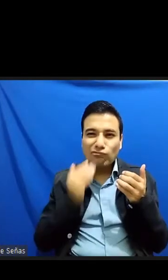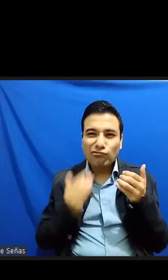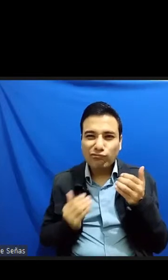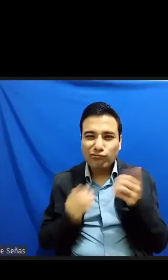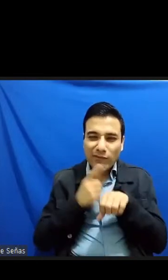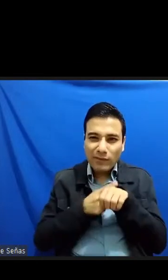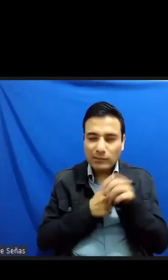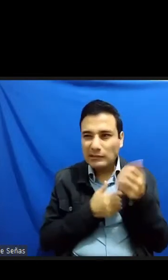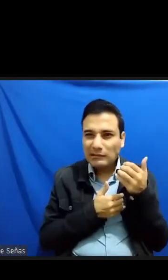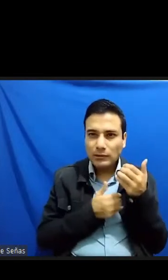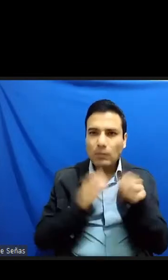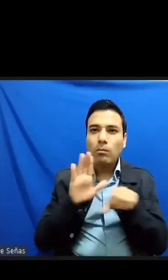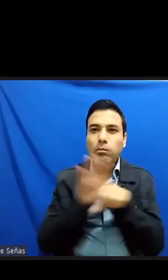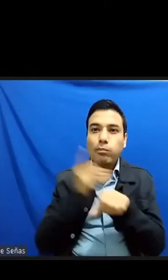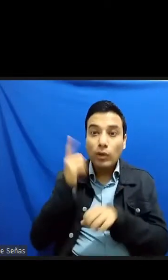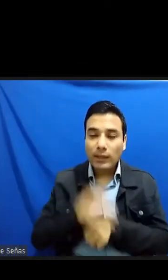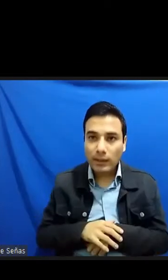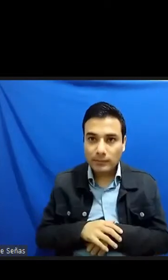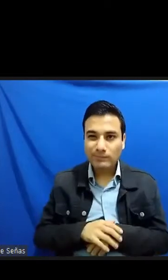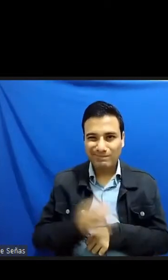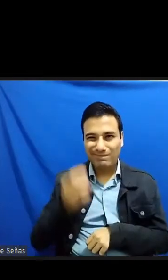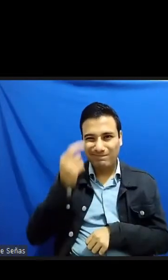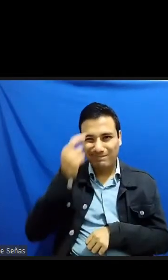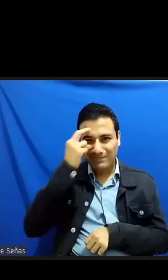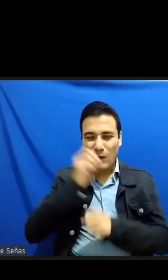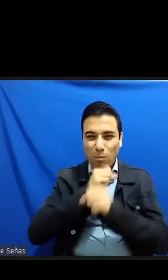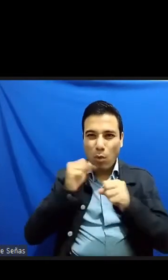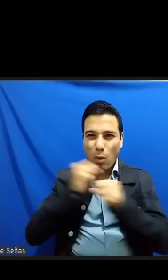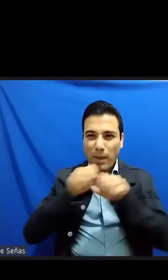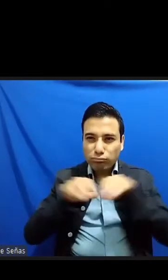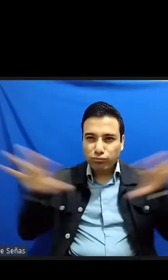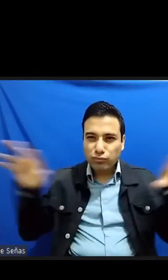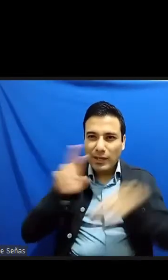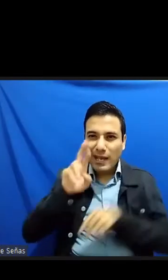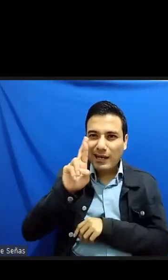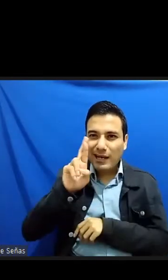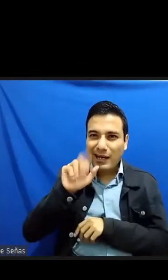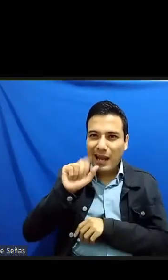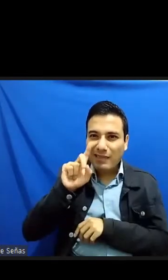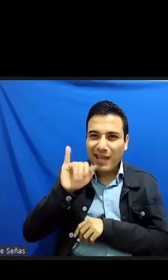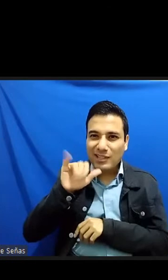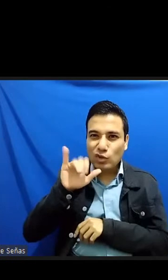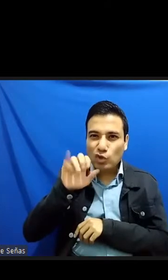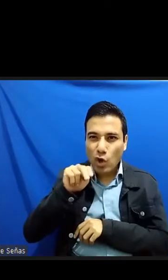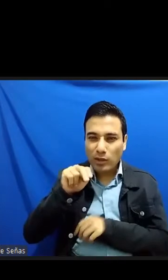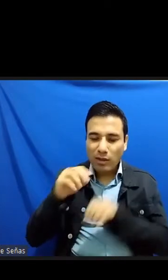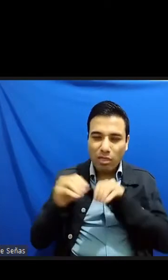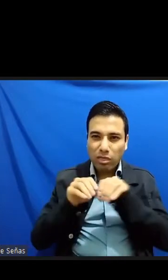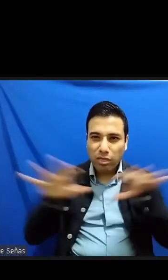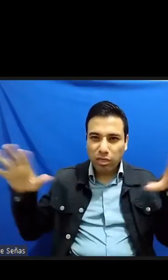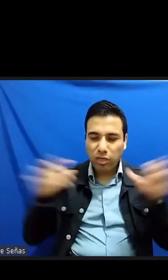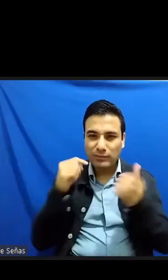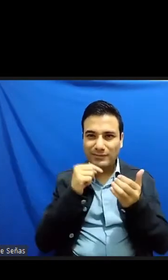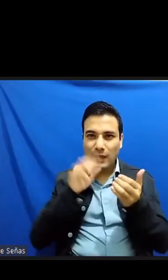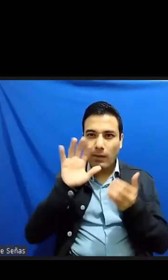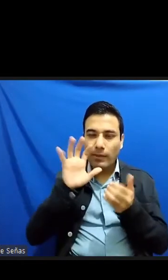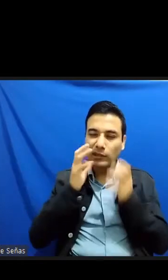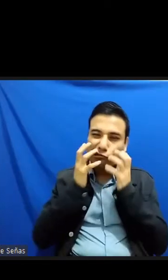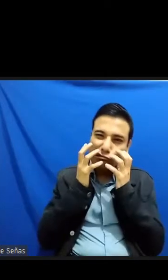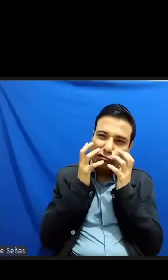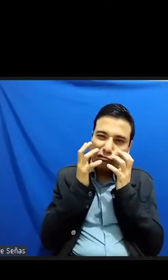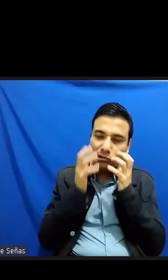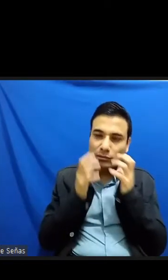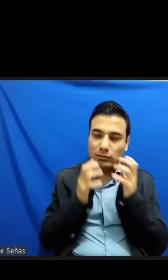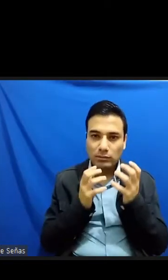la radiación posterior a los terribles hechos parece estar censurada no aparece por